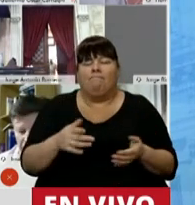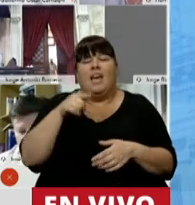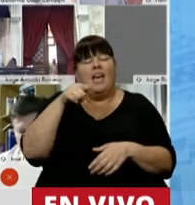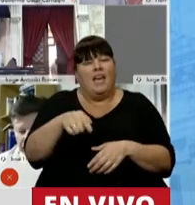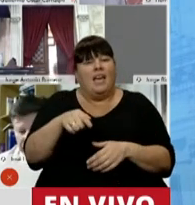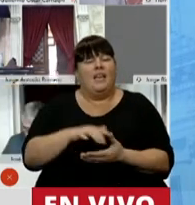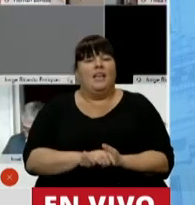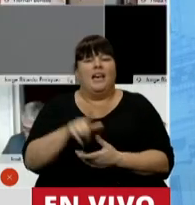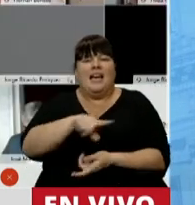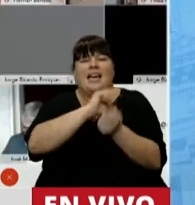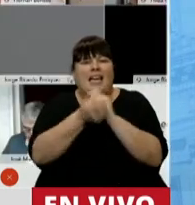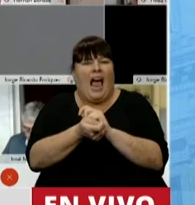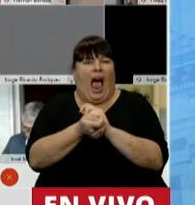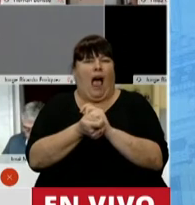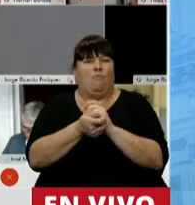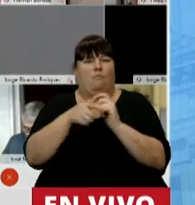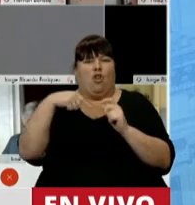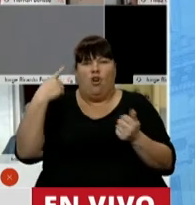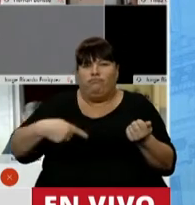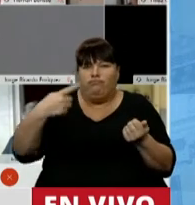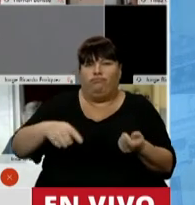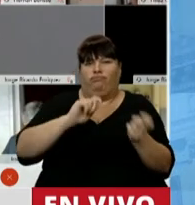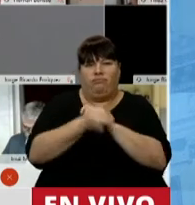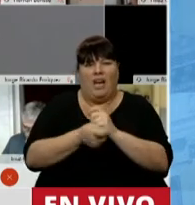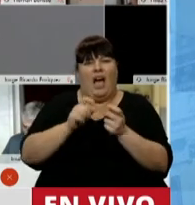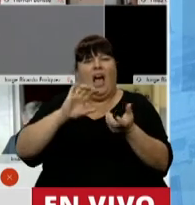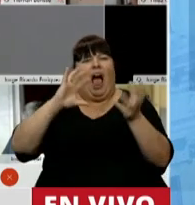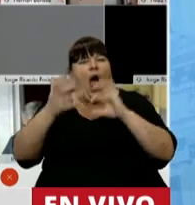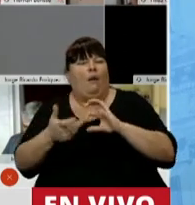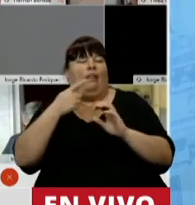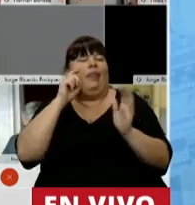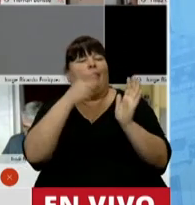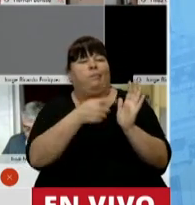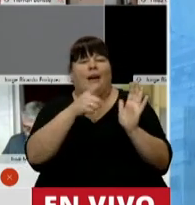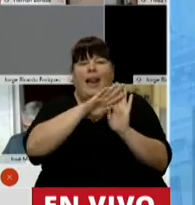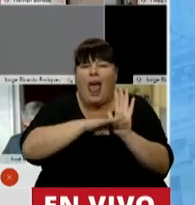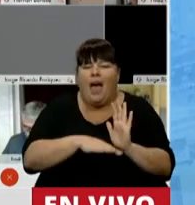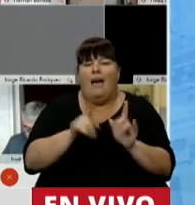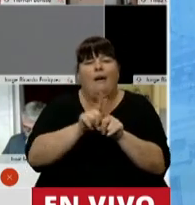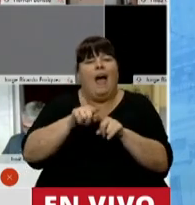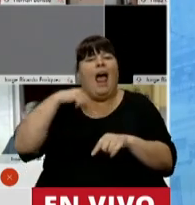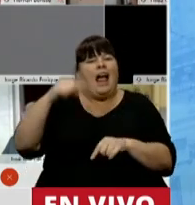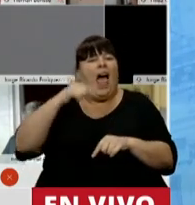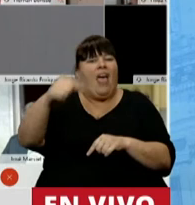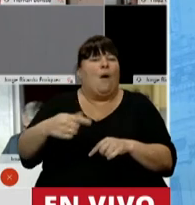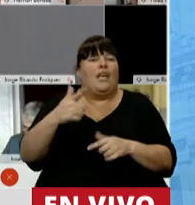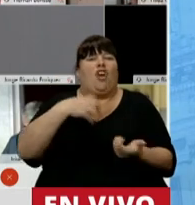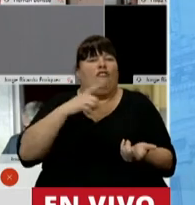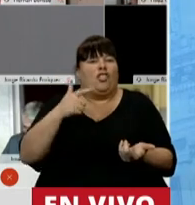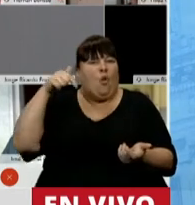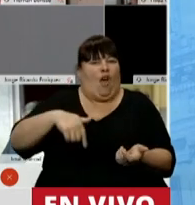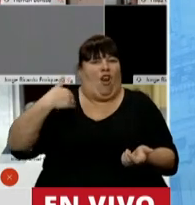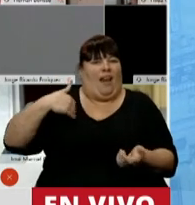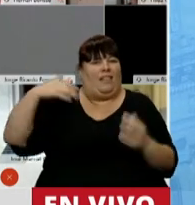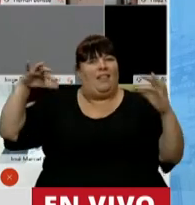Este cambio de comportamiento continuo de destruir las reglas hace que se pierda cada día más confianza en el